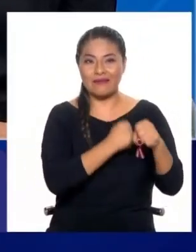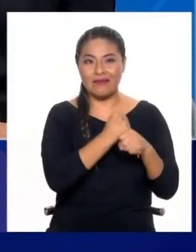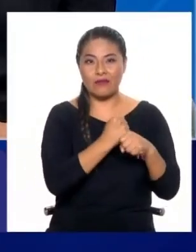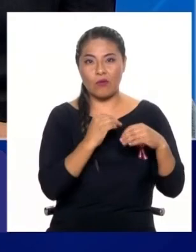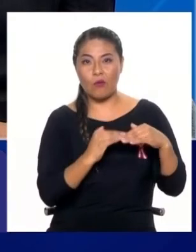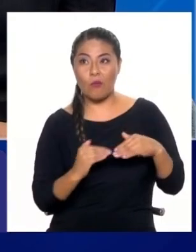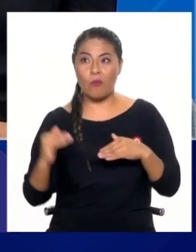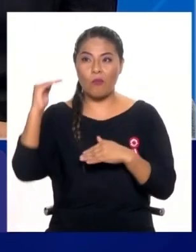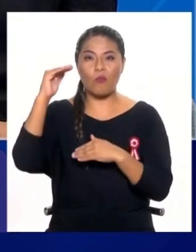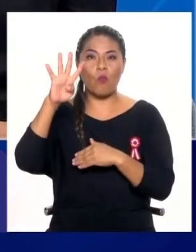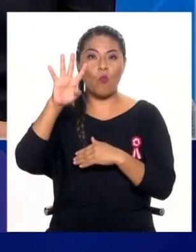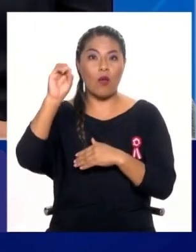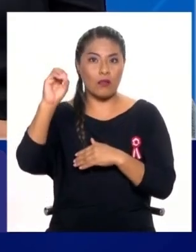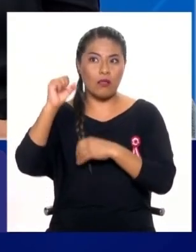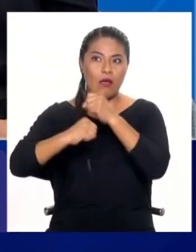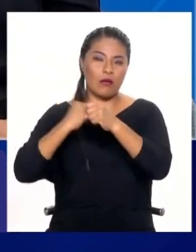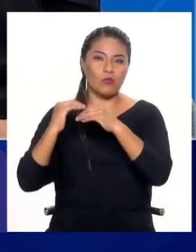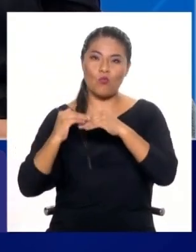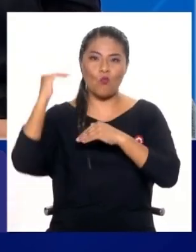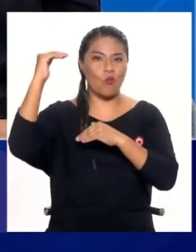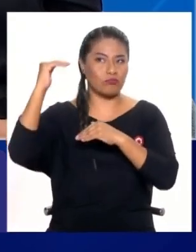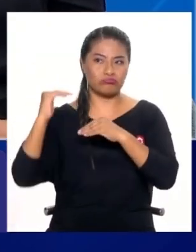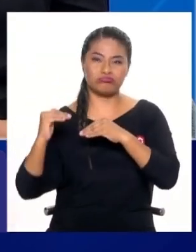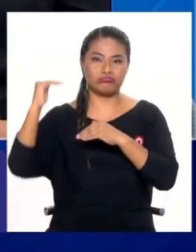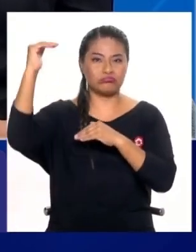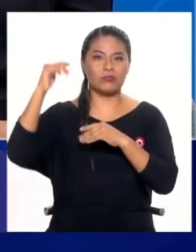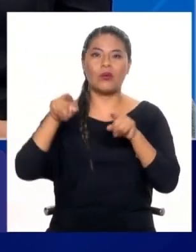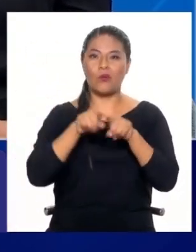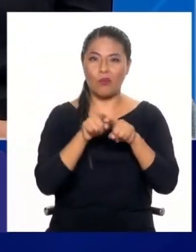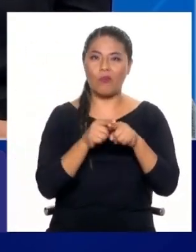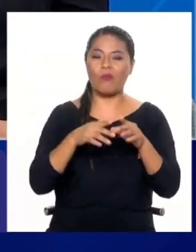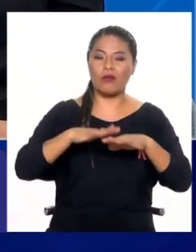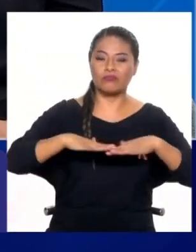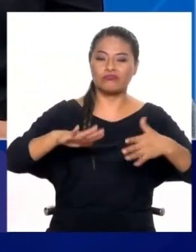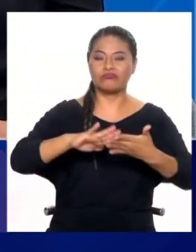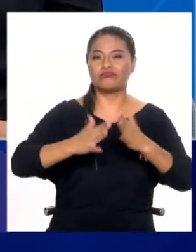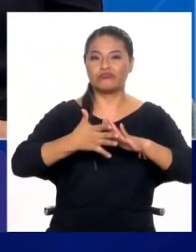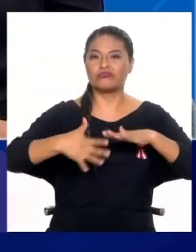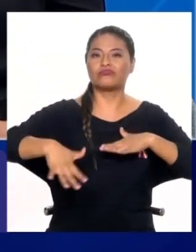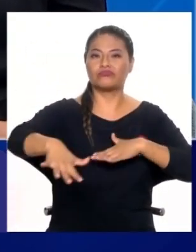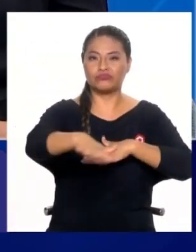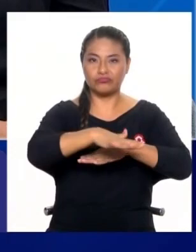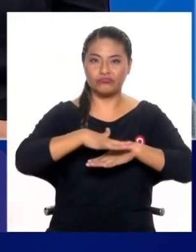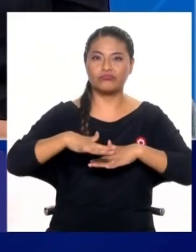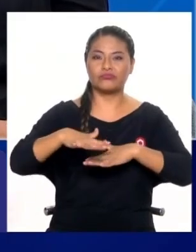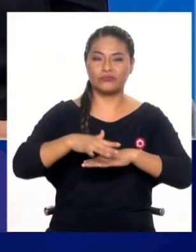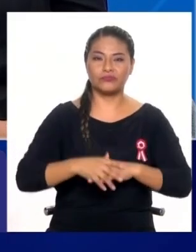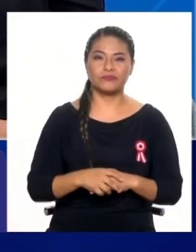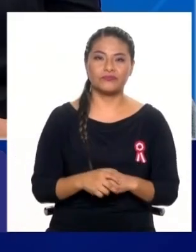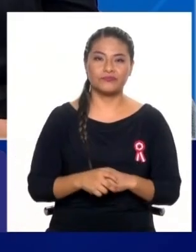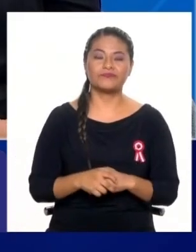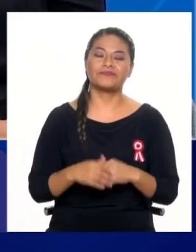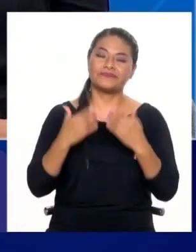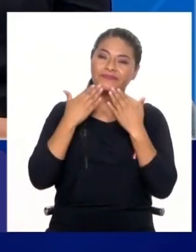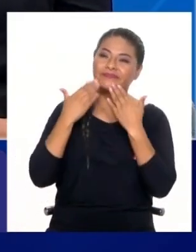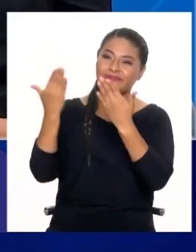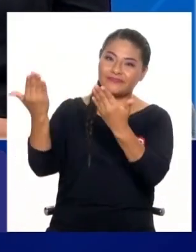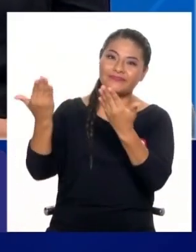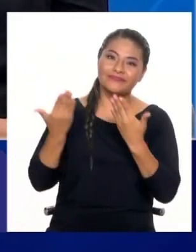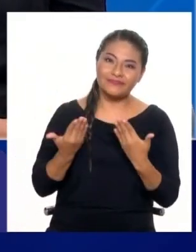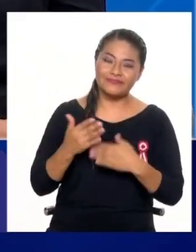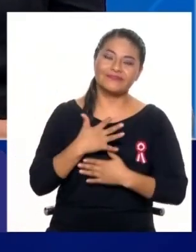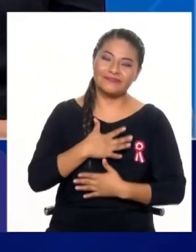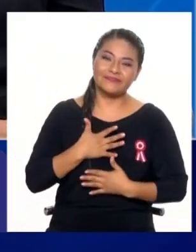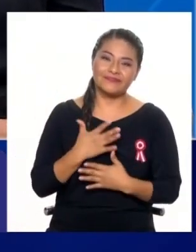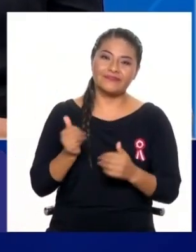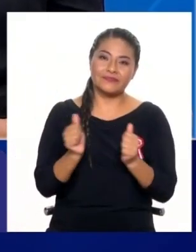40. Igual pasa con las ciudades. Por supuesto. envejecen, evolucionan y tiene que haber una respuesta acorde a eso. Claro. Muchas gracias, Aldo, por haber estado con